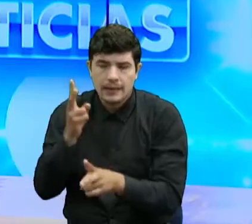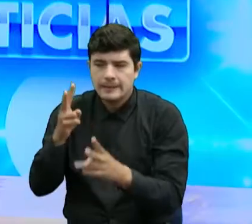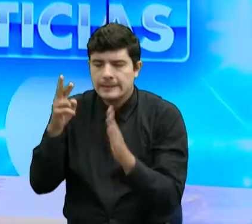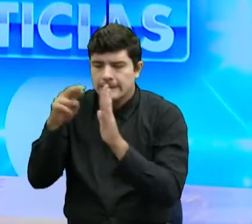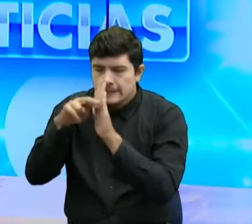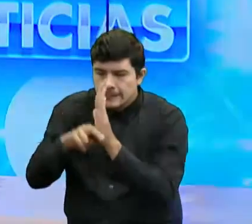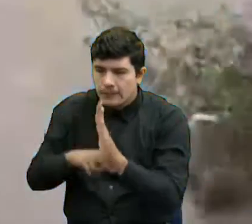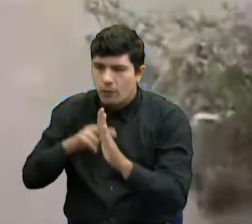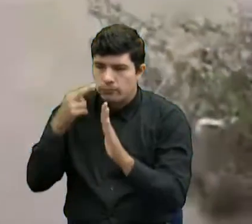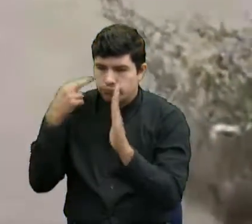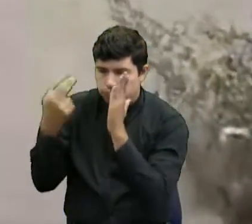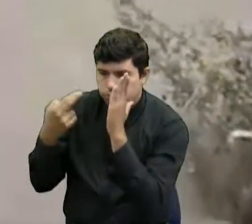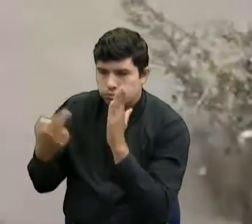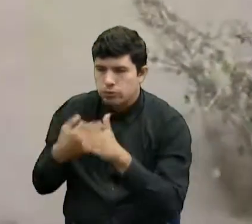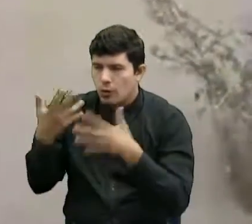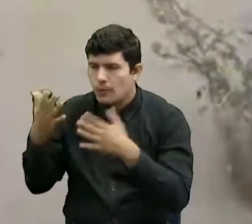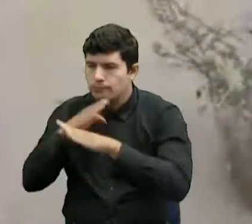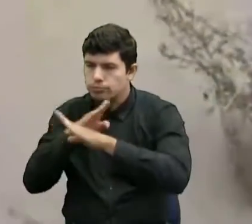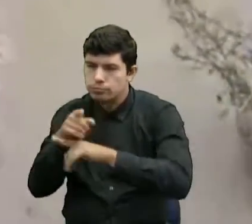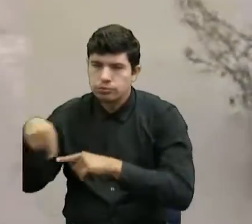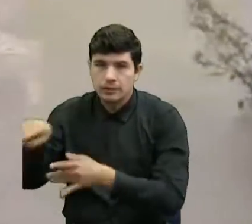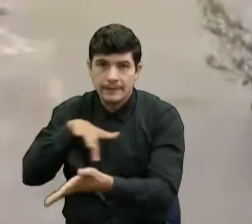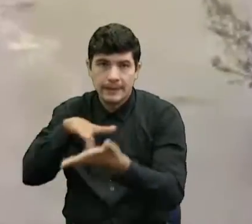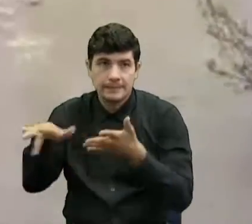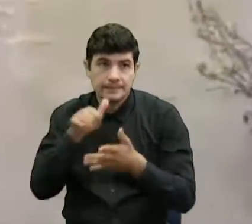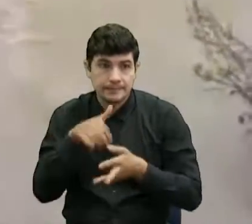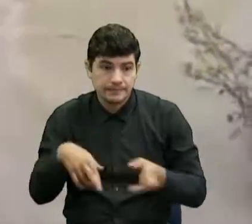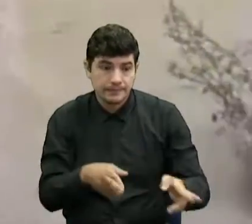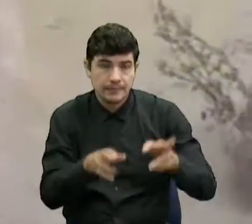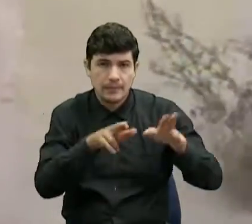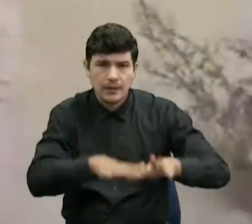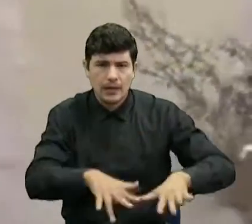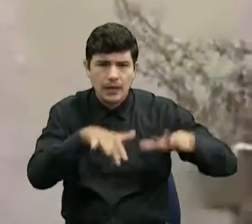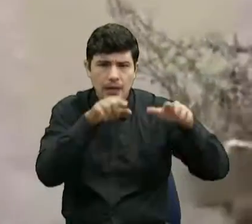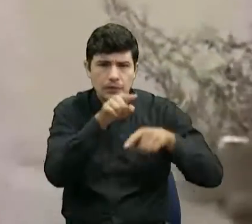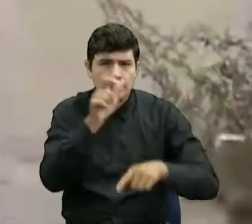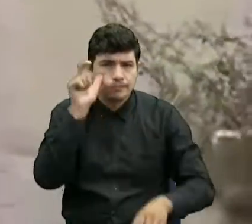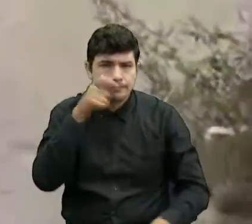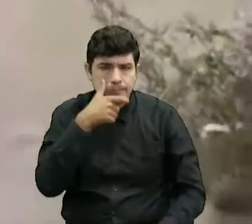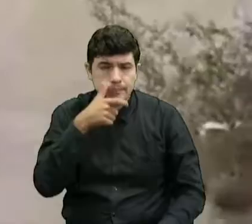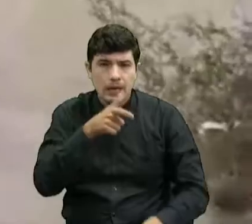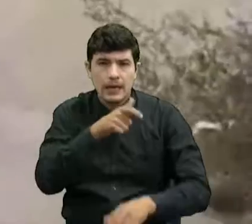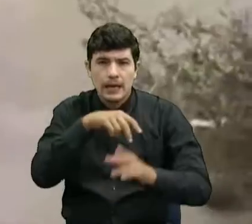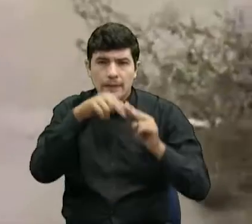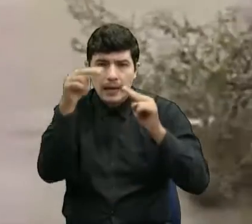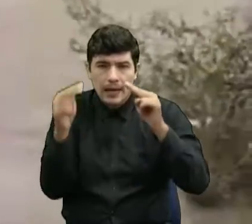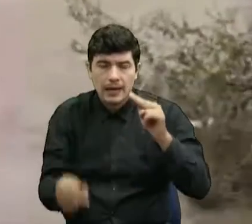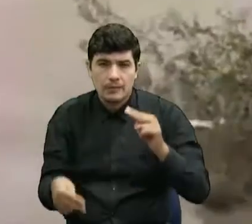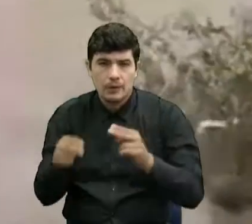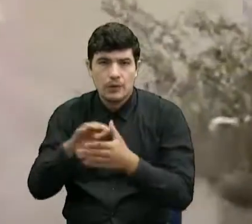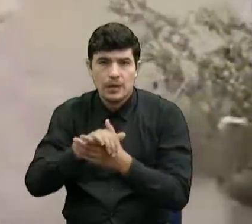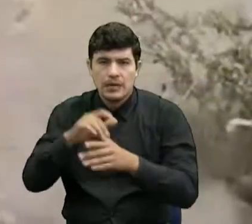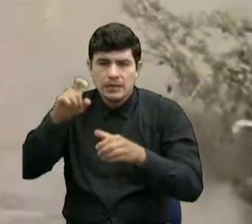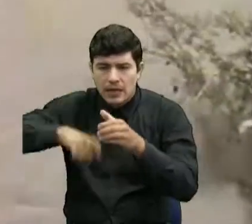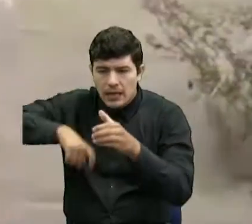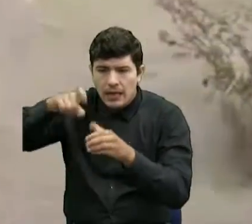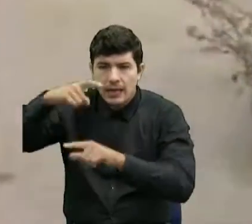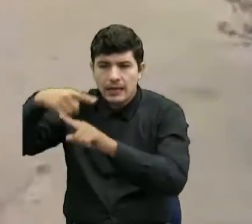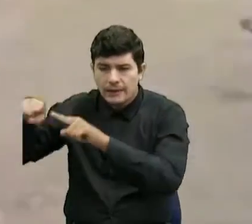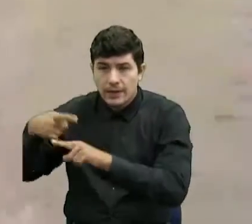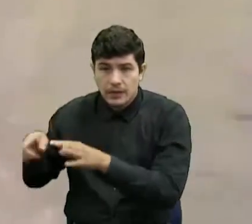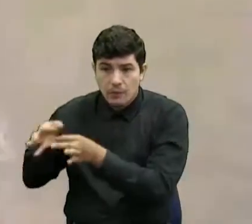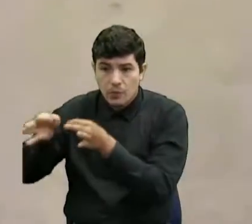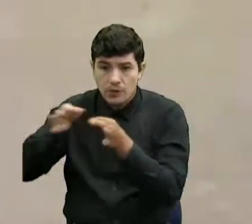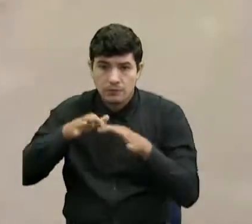crecientes súbitas. El aumento del caudal de quebradas en Pinchote, Páramo, Barichara, Charalá, entre otros municipios de la